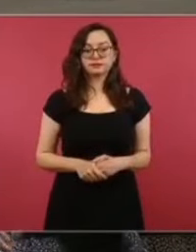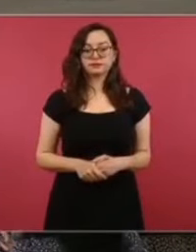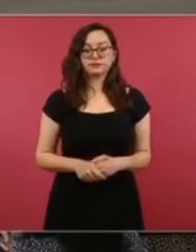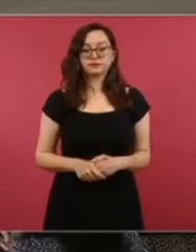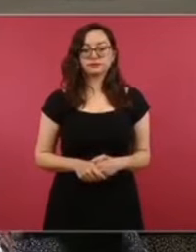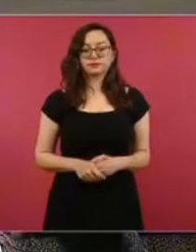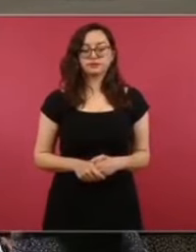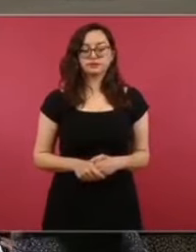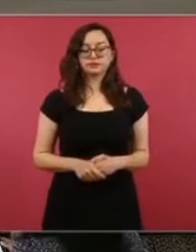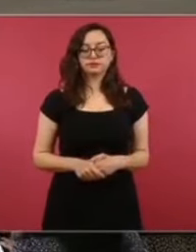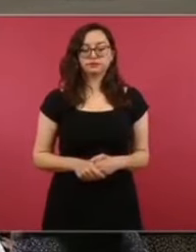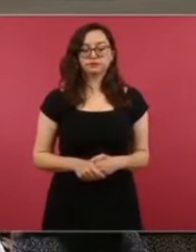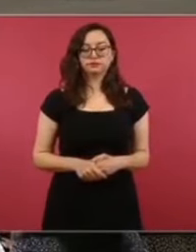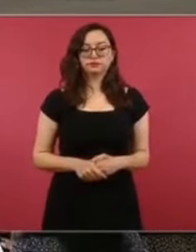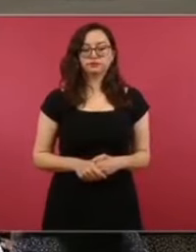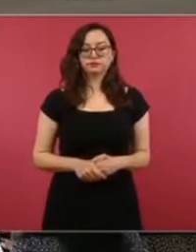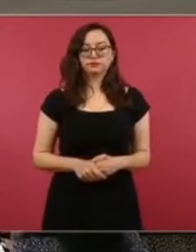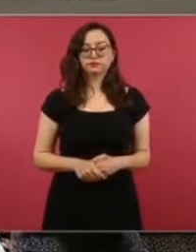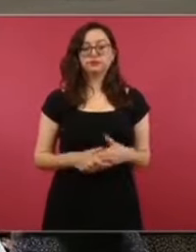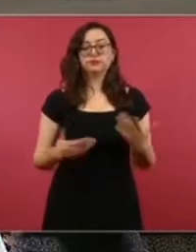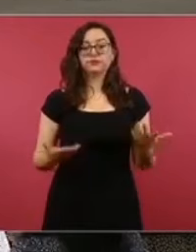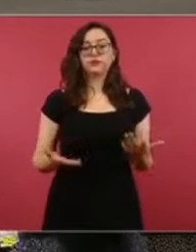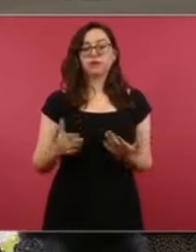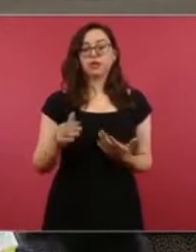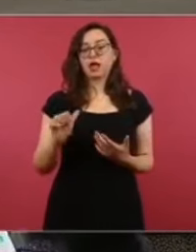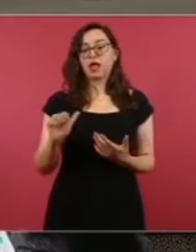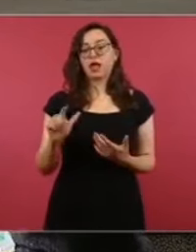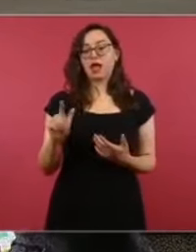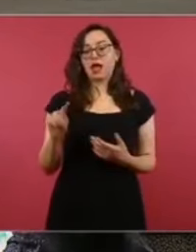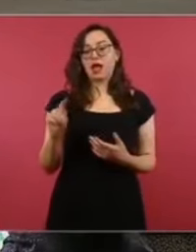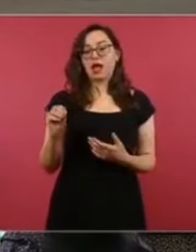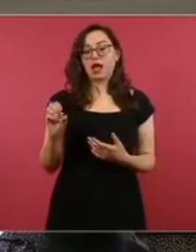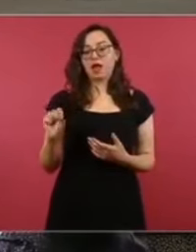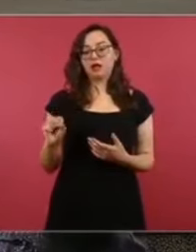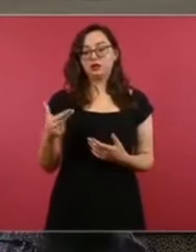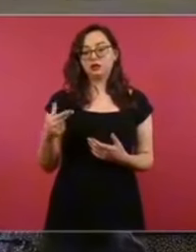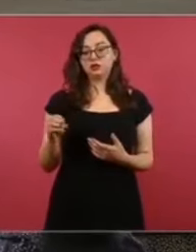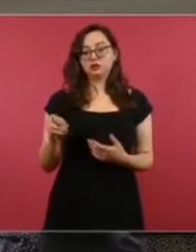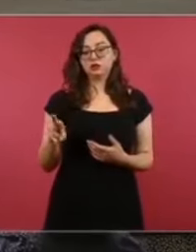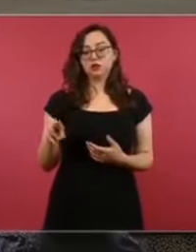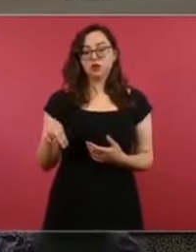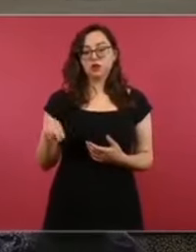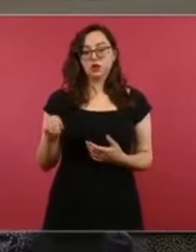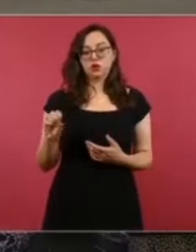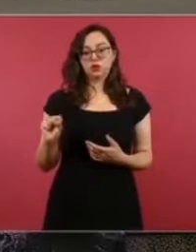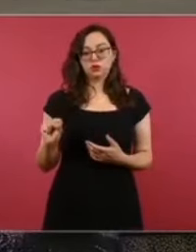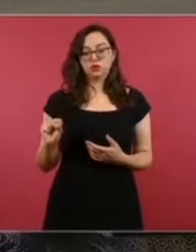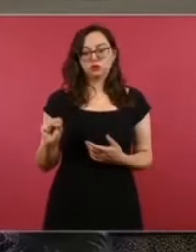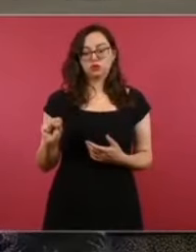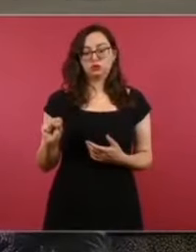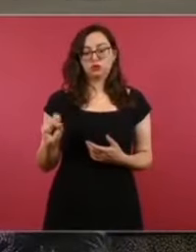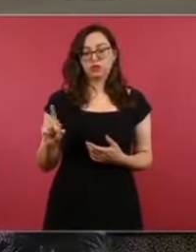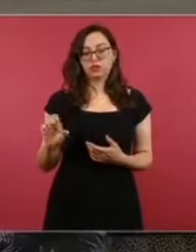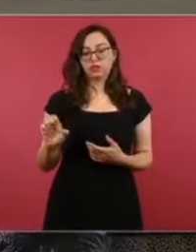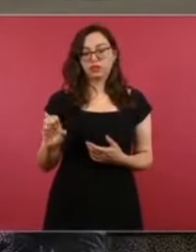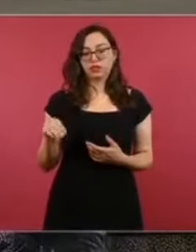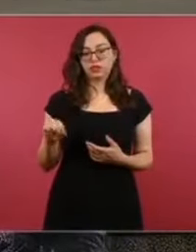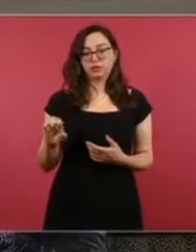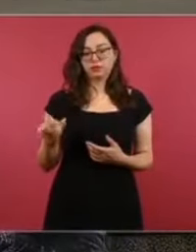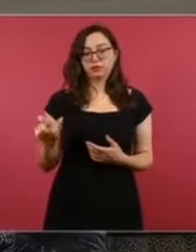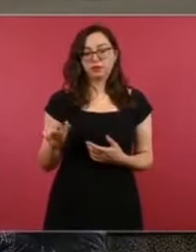A Altos Hornos de México, AMSA, aquí en el 2013 funcionarios públicos de Pemex